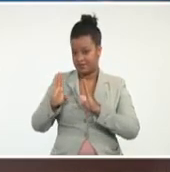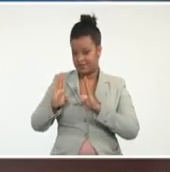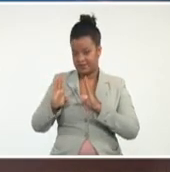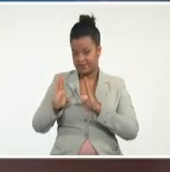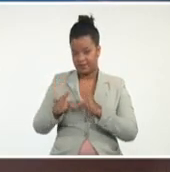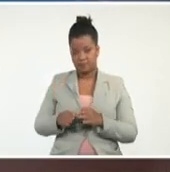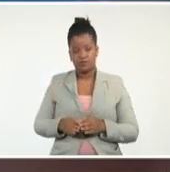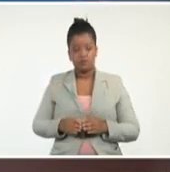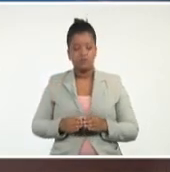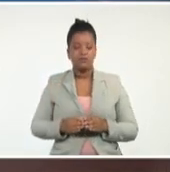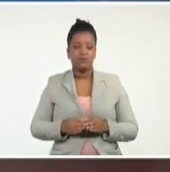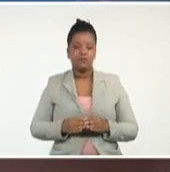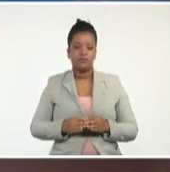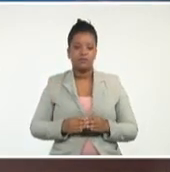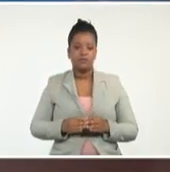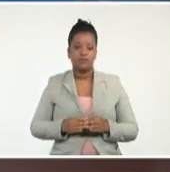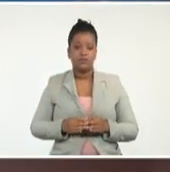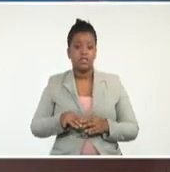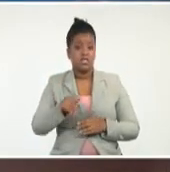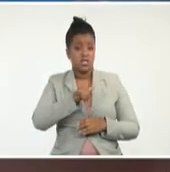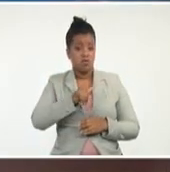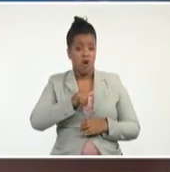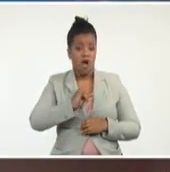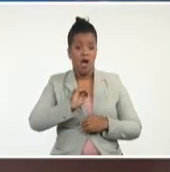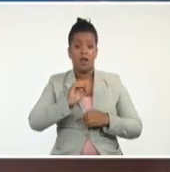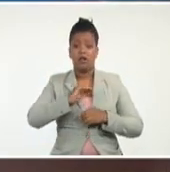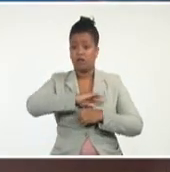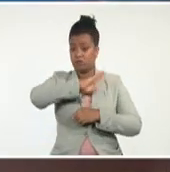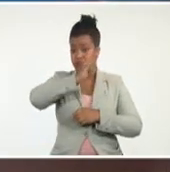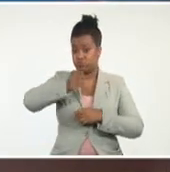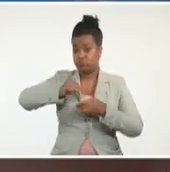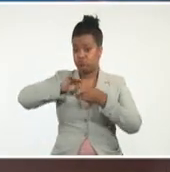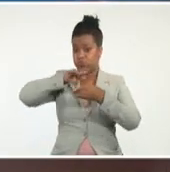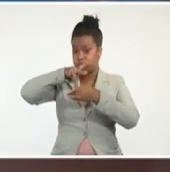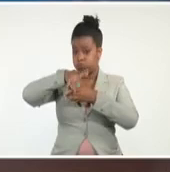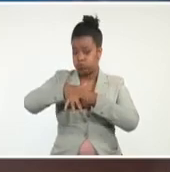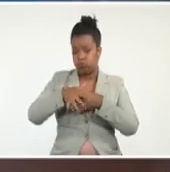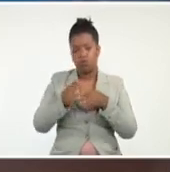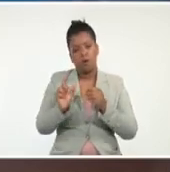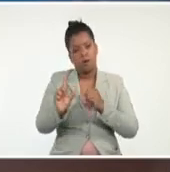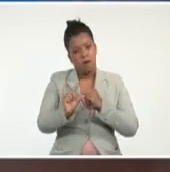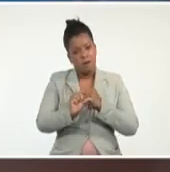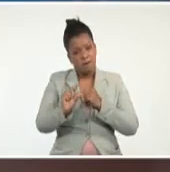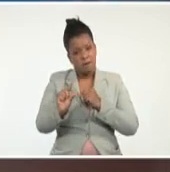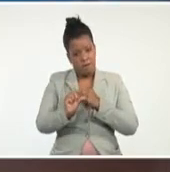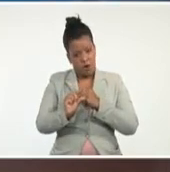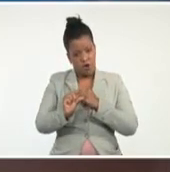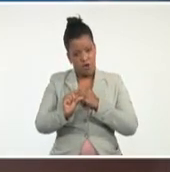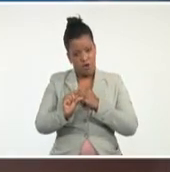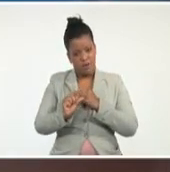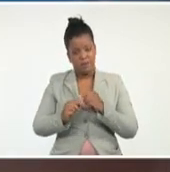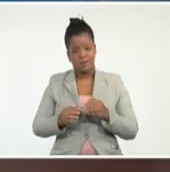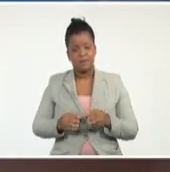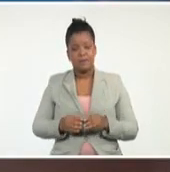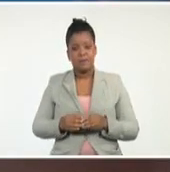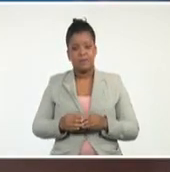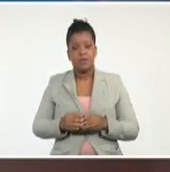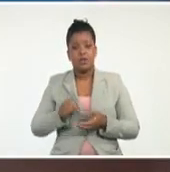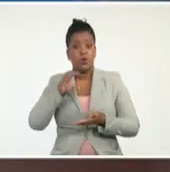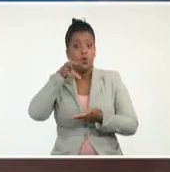Y habrá inundación costera, pero ligera. Ligera solamente, en zonas